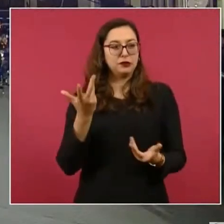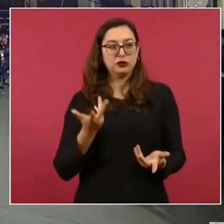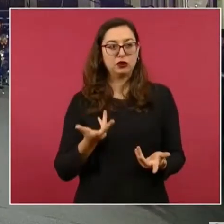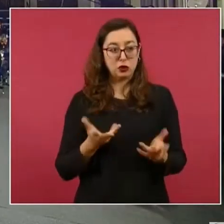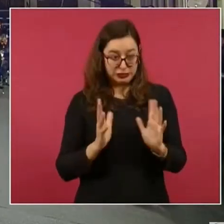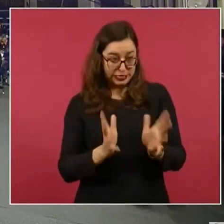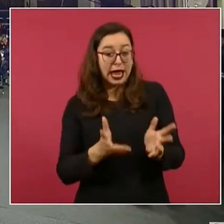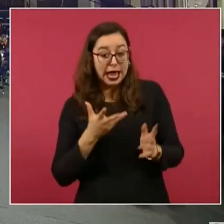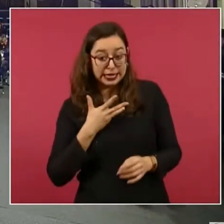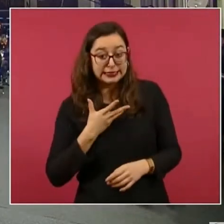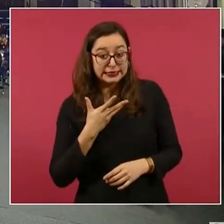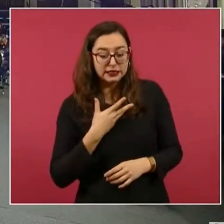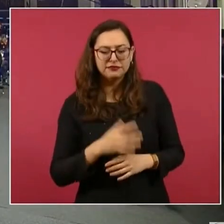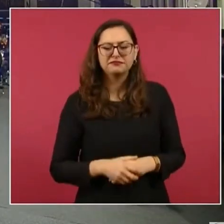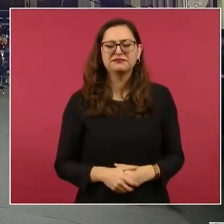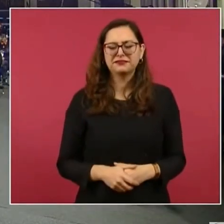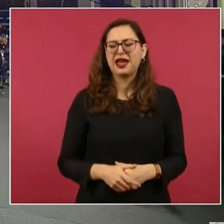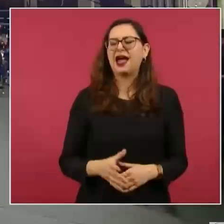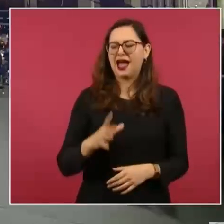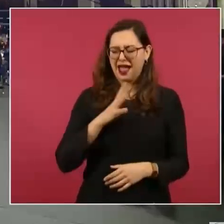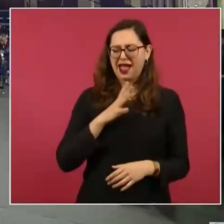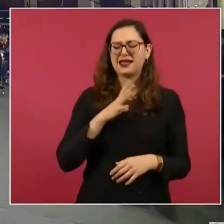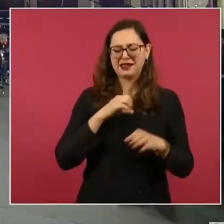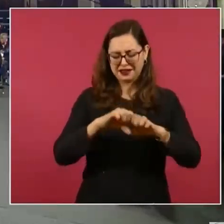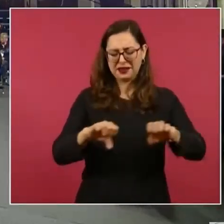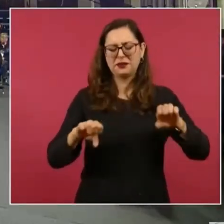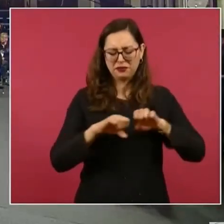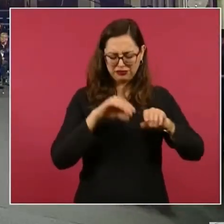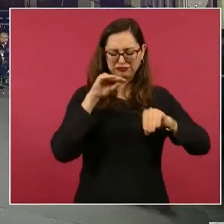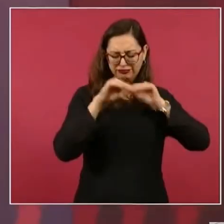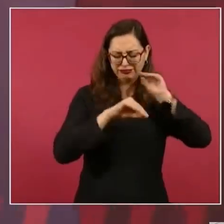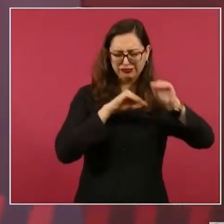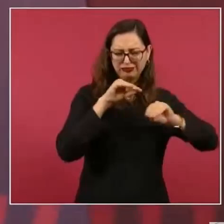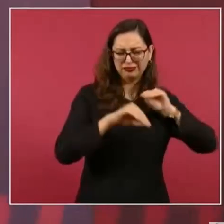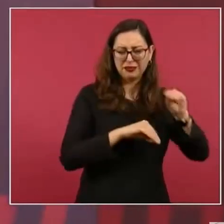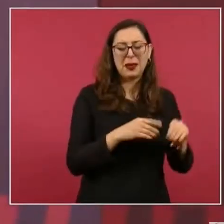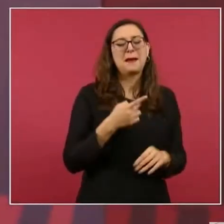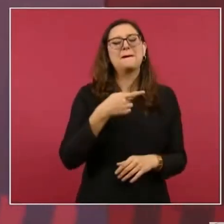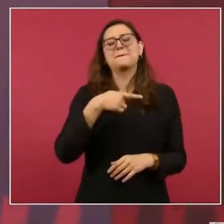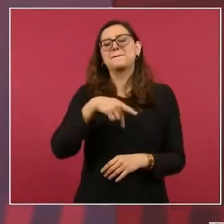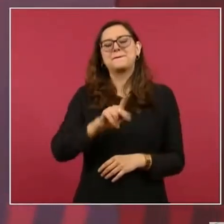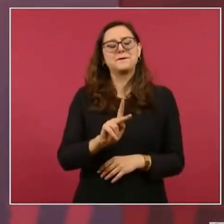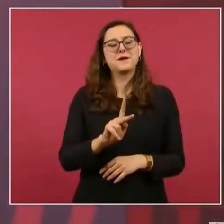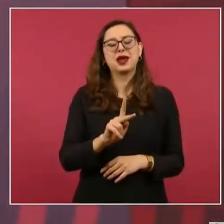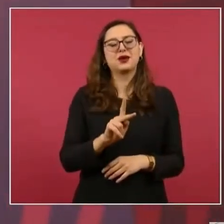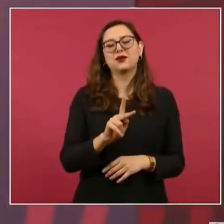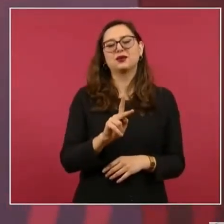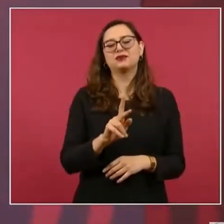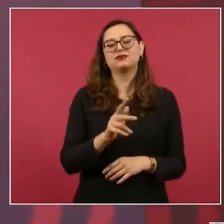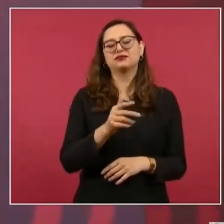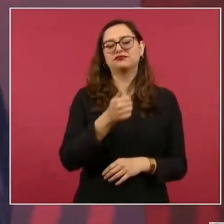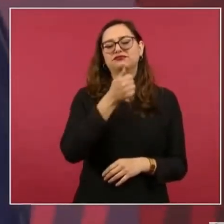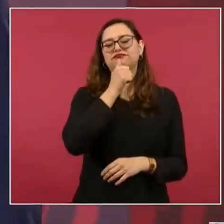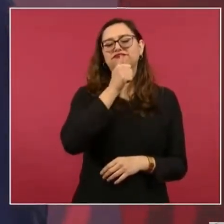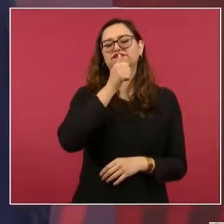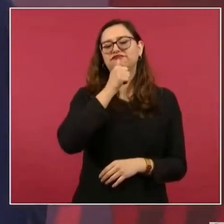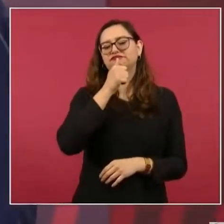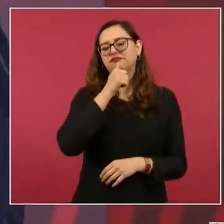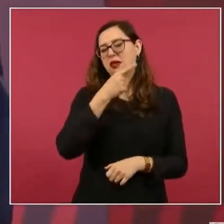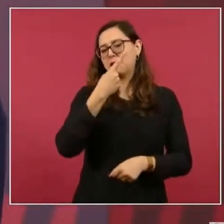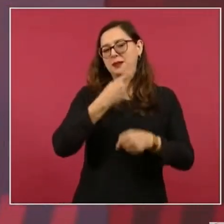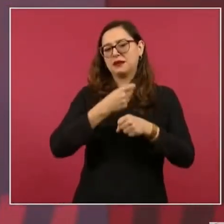al turista? Sí, ya lo están viendo, sí. Pero lo primero es un análisis que tiene a su cargo Antropología.